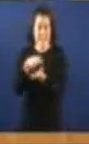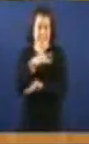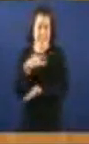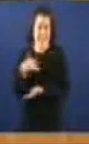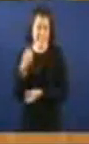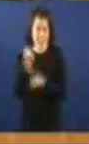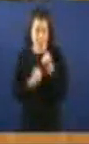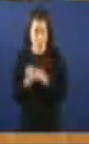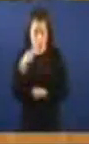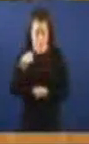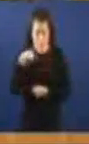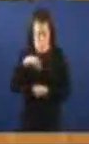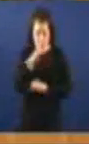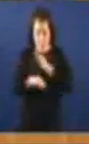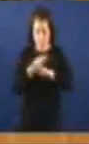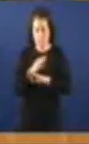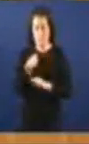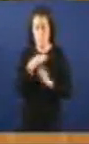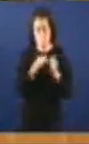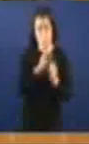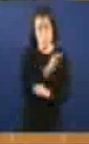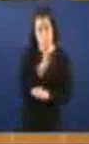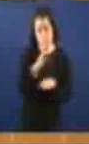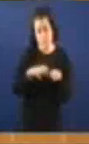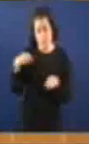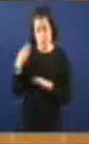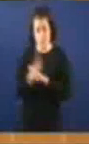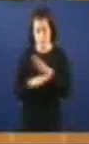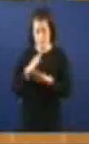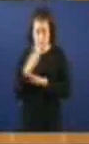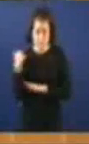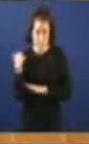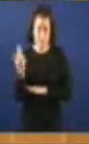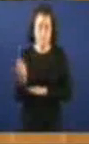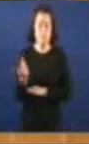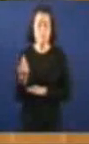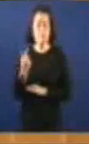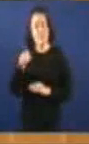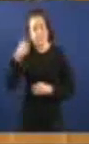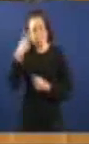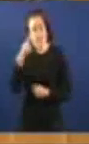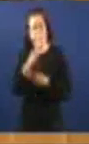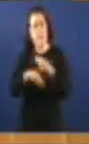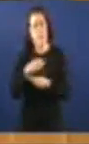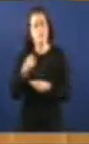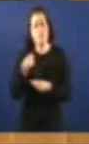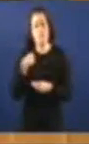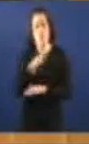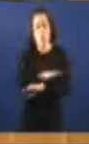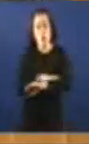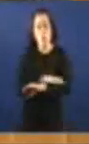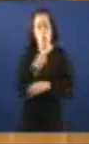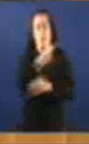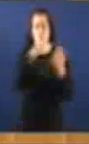Parlamento Con marido PP Na legislatura pasada Xa se sabe O que fixo Os gobernos Sucesivos da Xunta Desde 1996